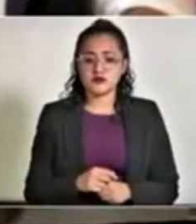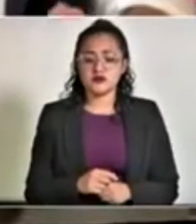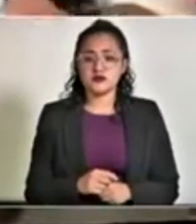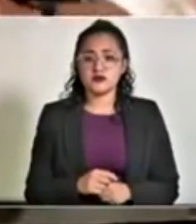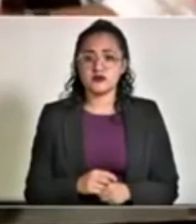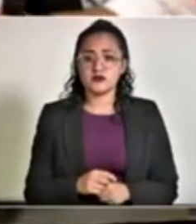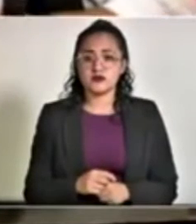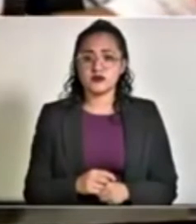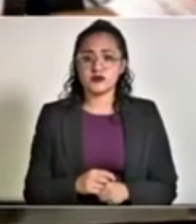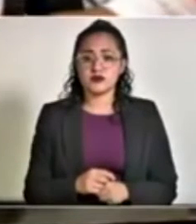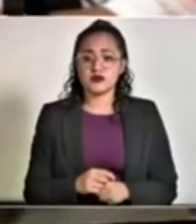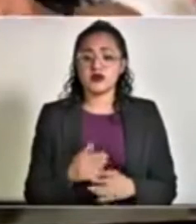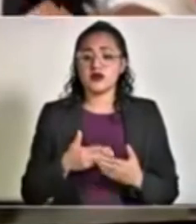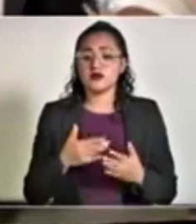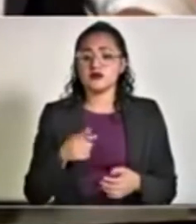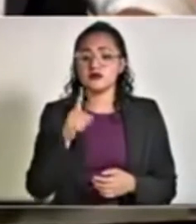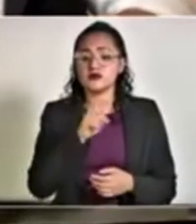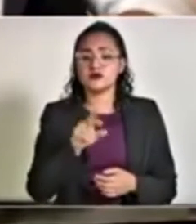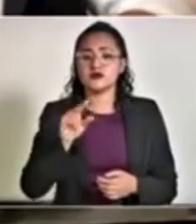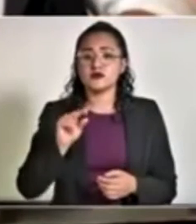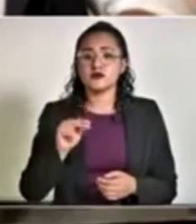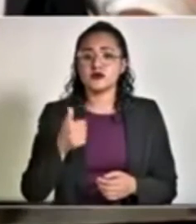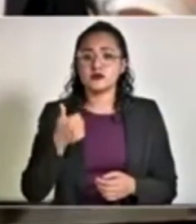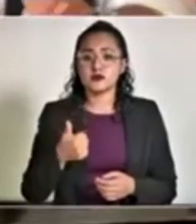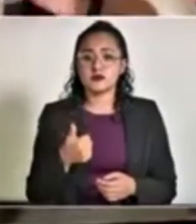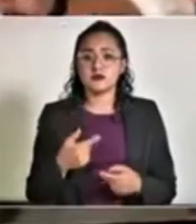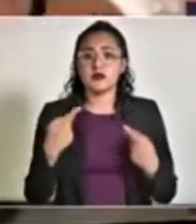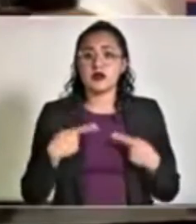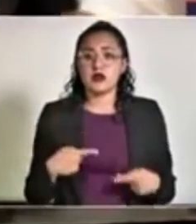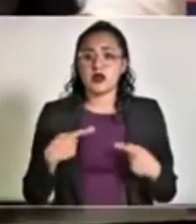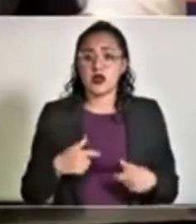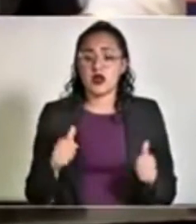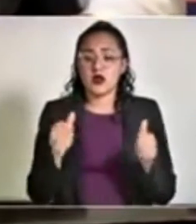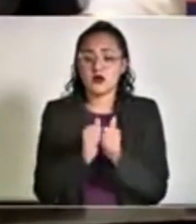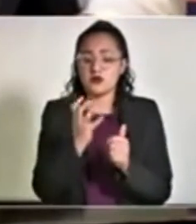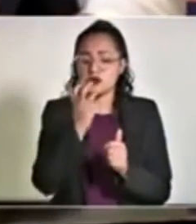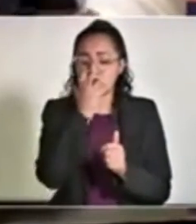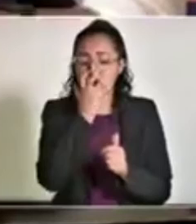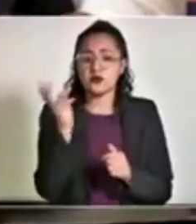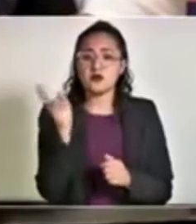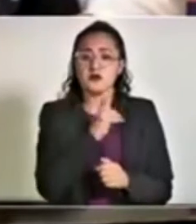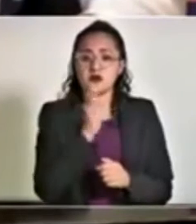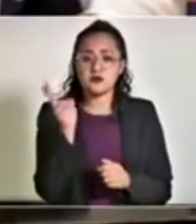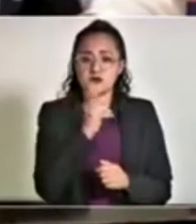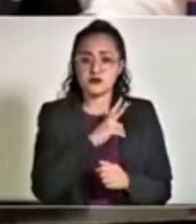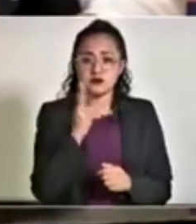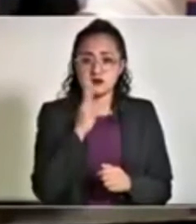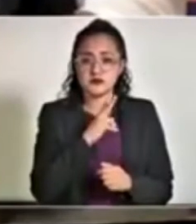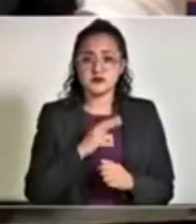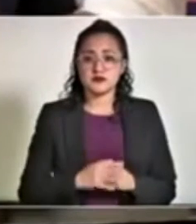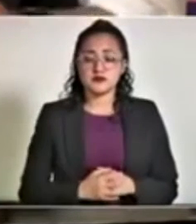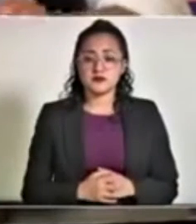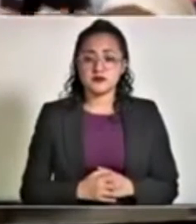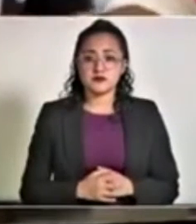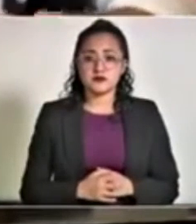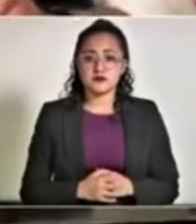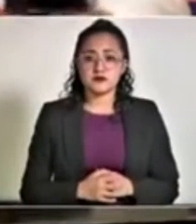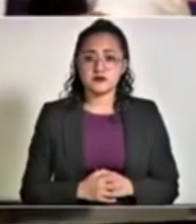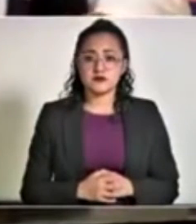186 pacientes que requieren de ventilación mecánica asistida.